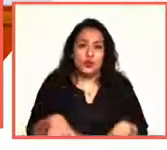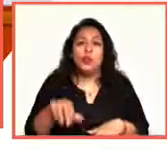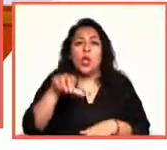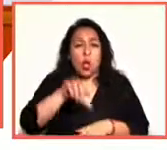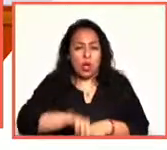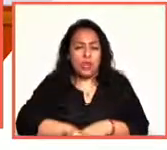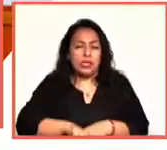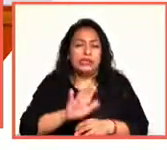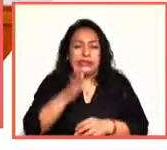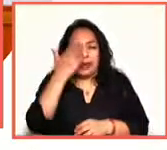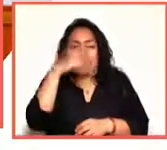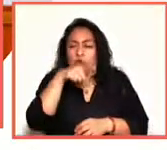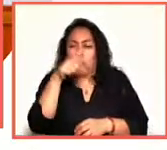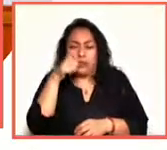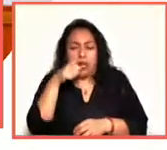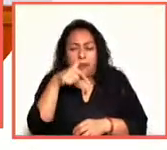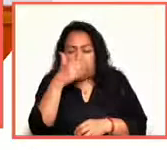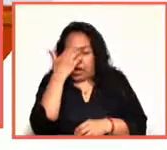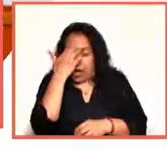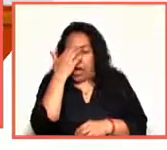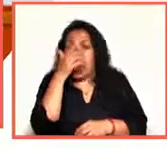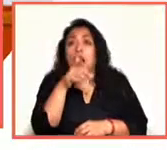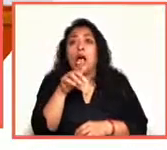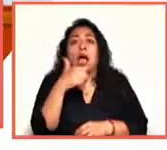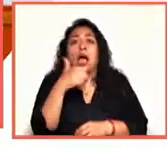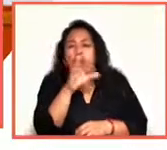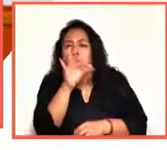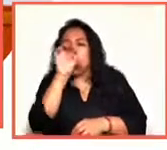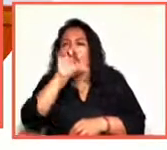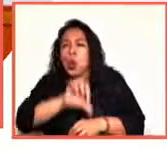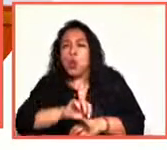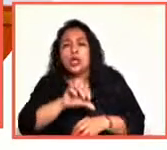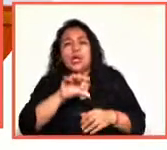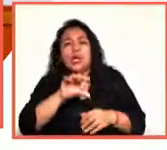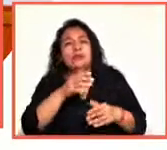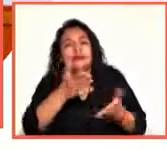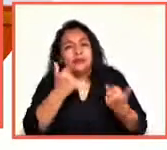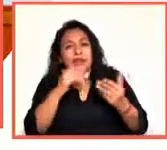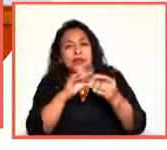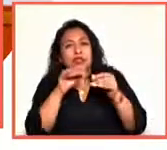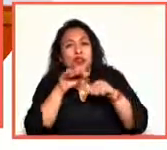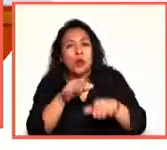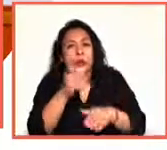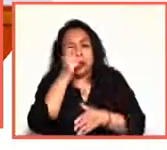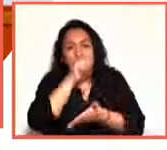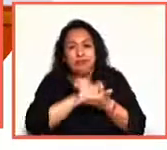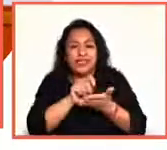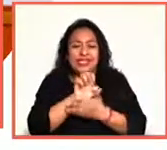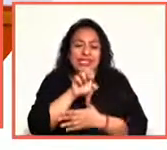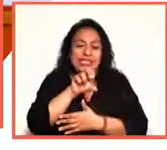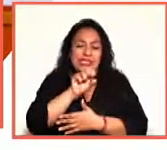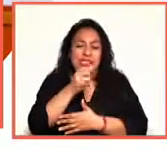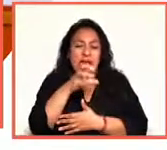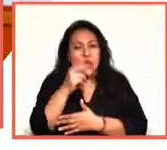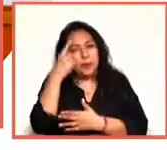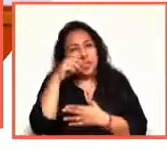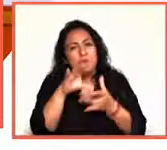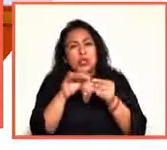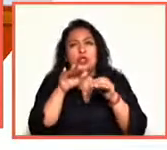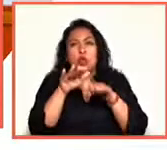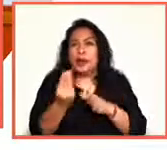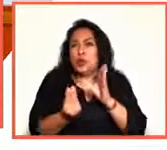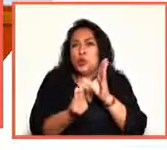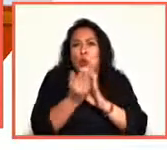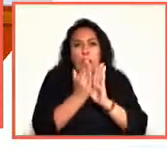Y por eso tomar ahora a lo mejor tu parte ensayística para platicar un ratito de lo que recientemente has